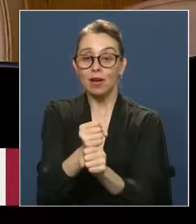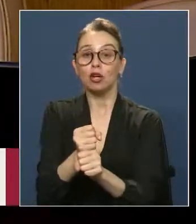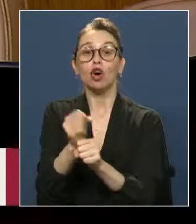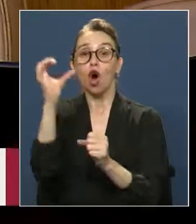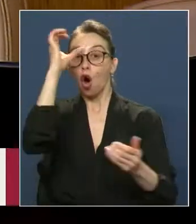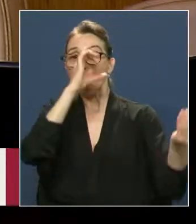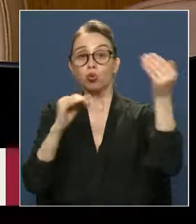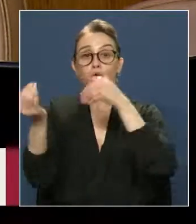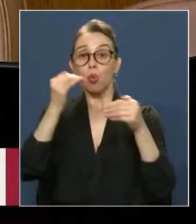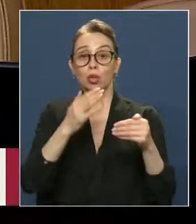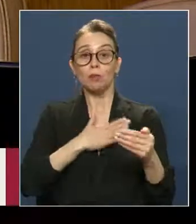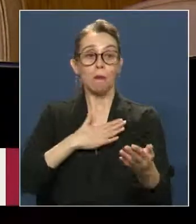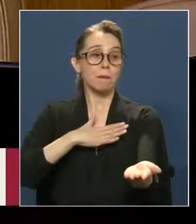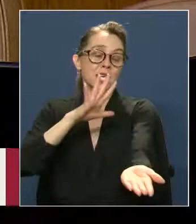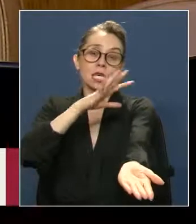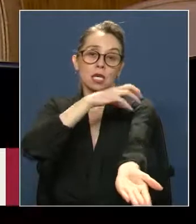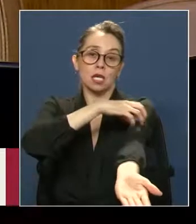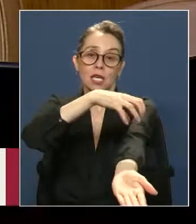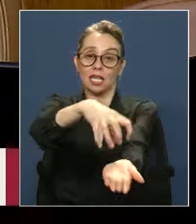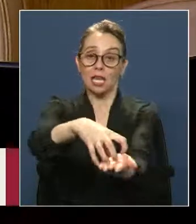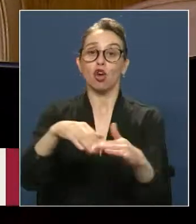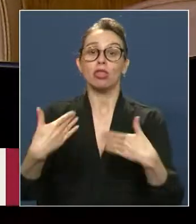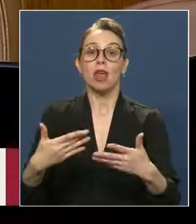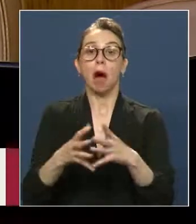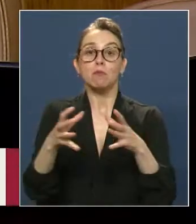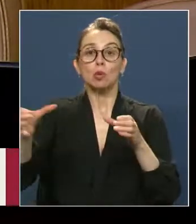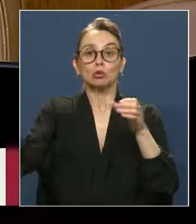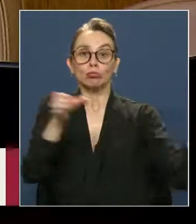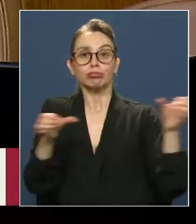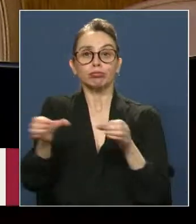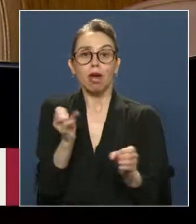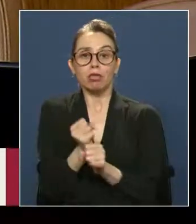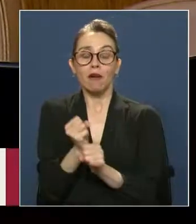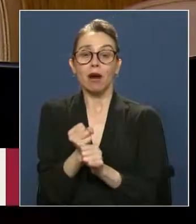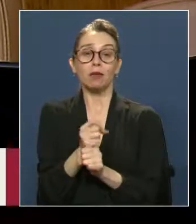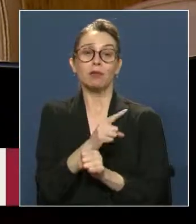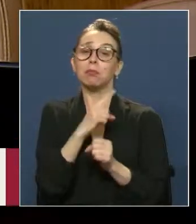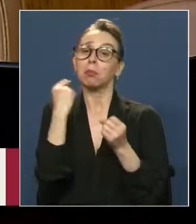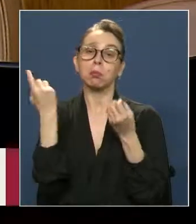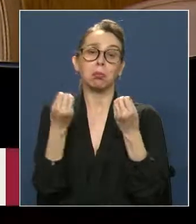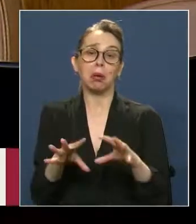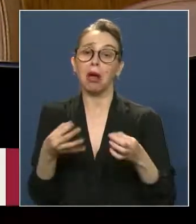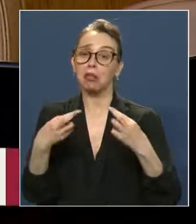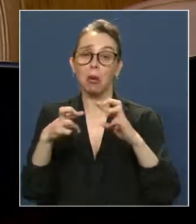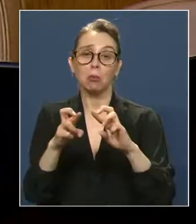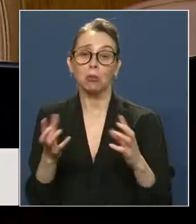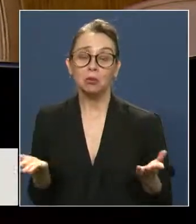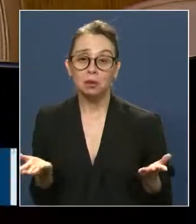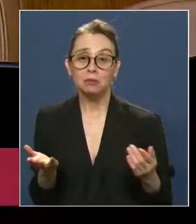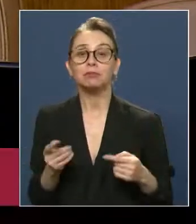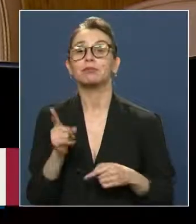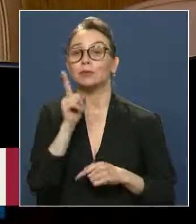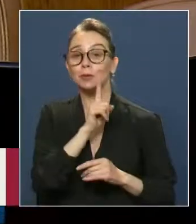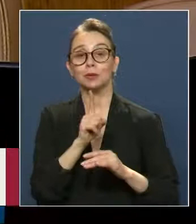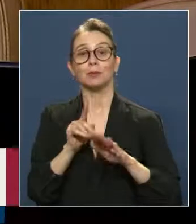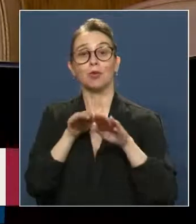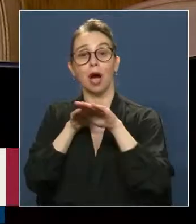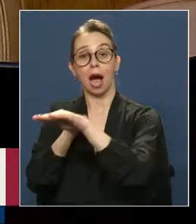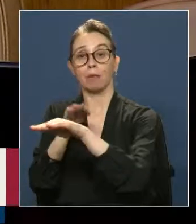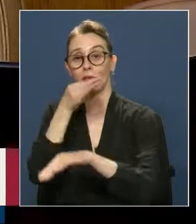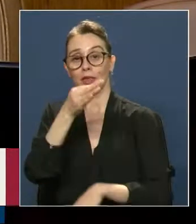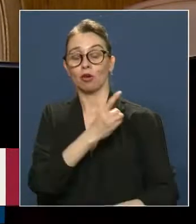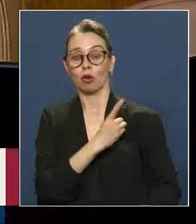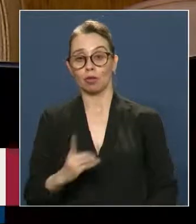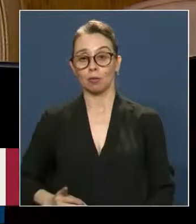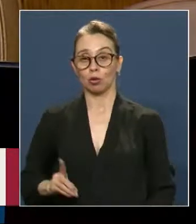mucho empleo en mi región, estamos perdiendo una gran oportunidad. Por último, también apoyar lo que decía el diputado